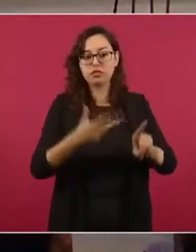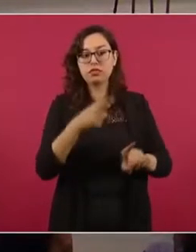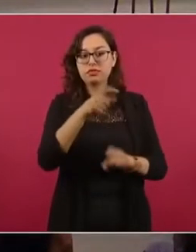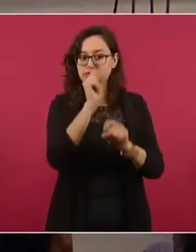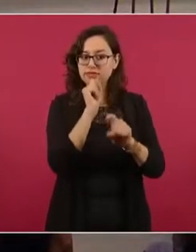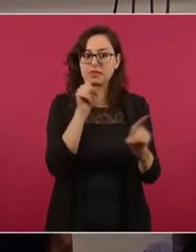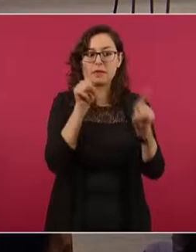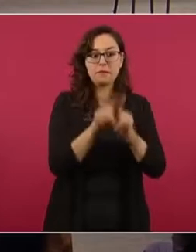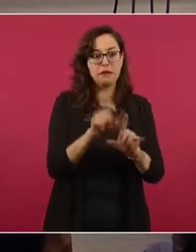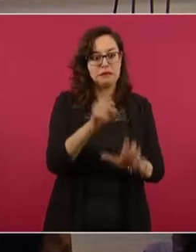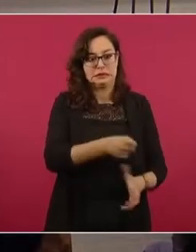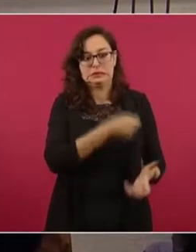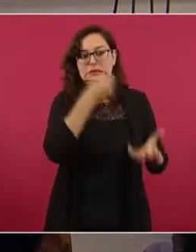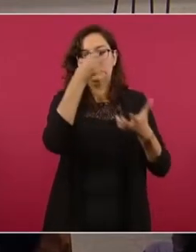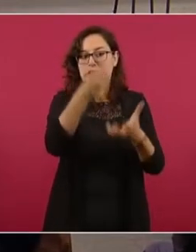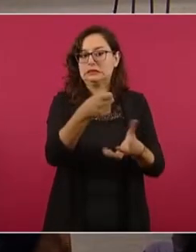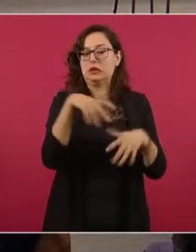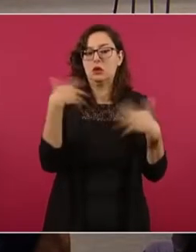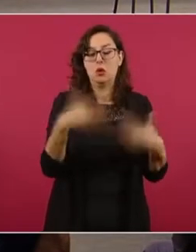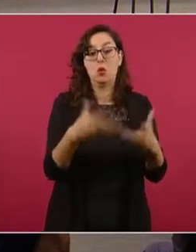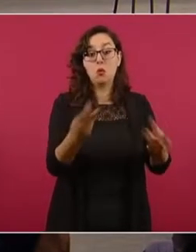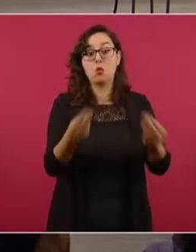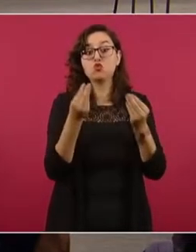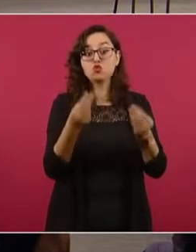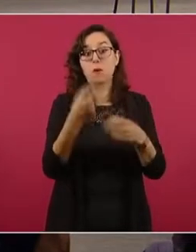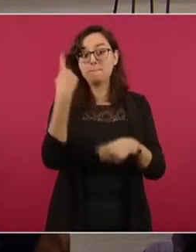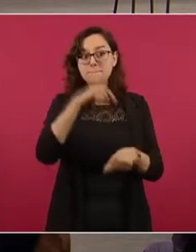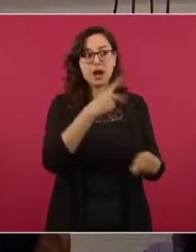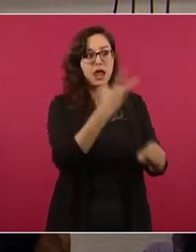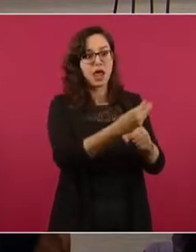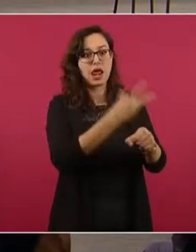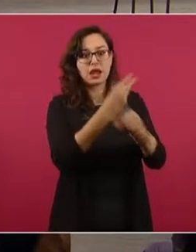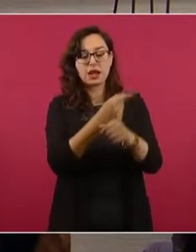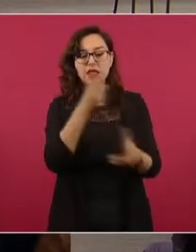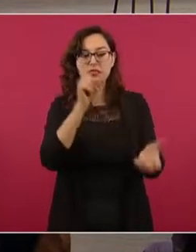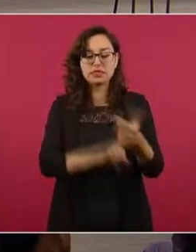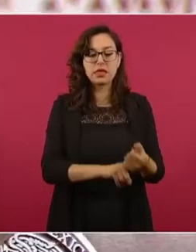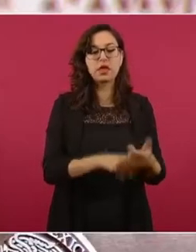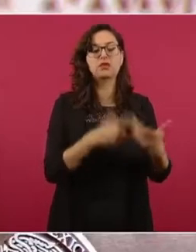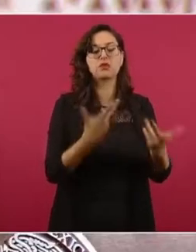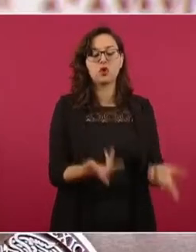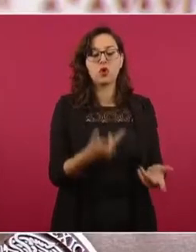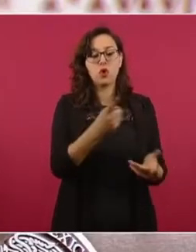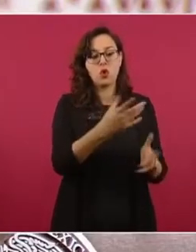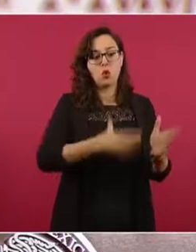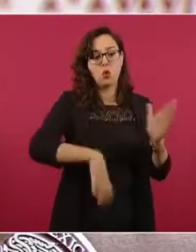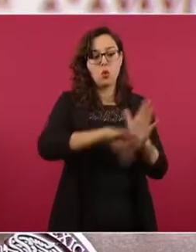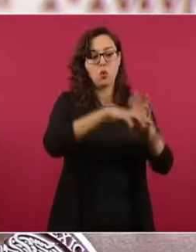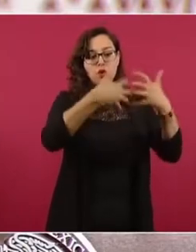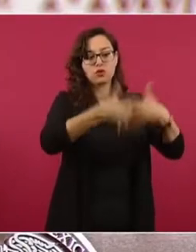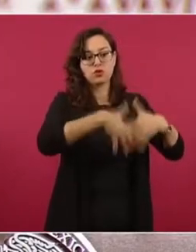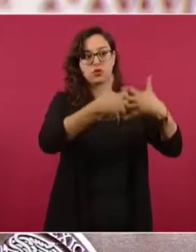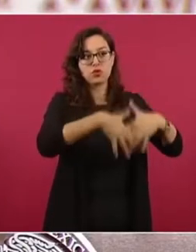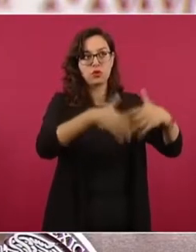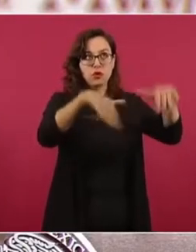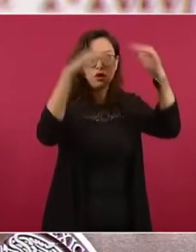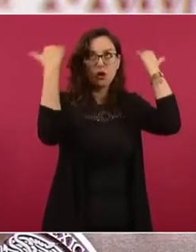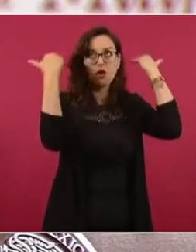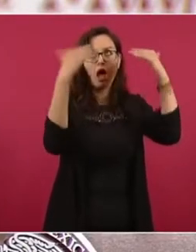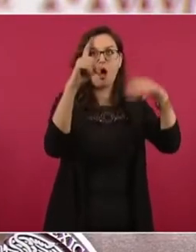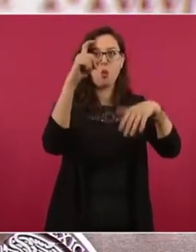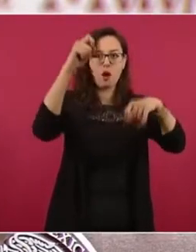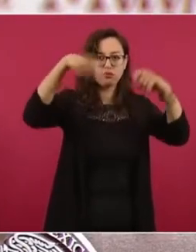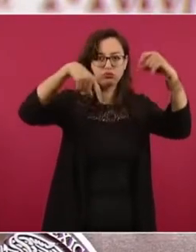y reforzamiento estructural del museo, la impermeabilización del cuarto de máquinas, el mejoramiento del